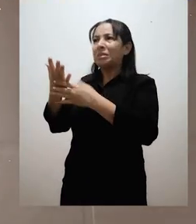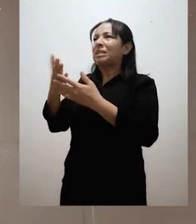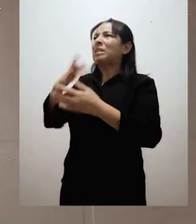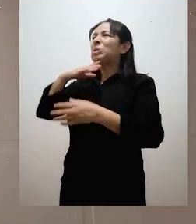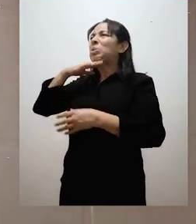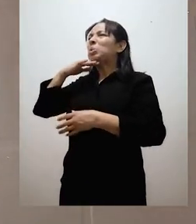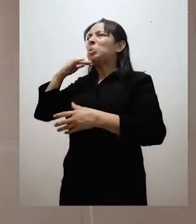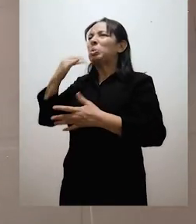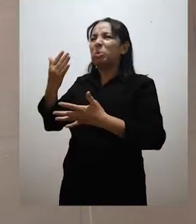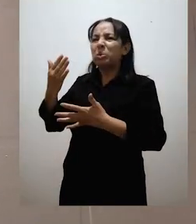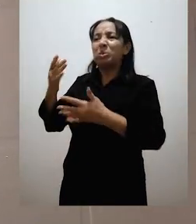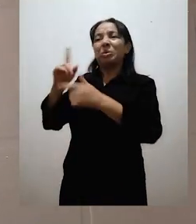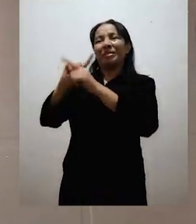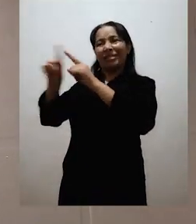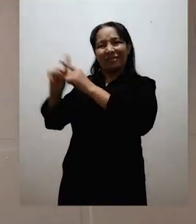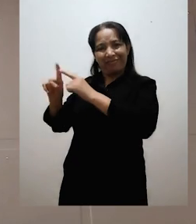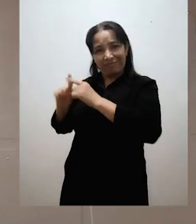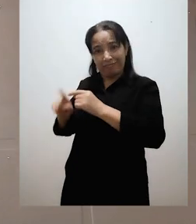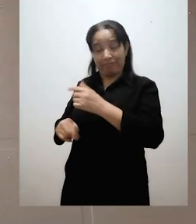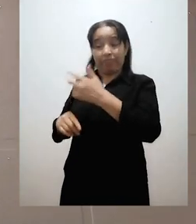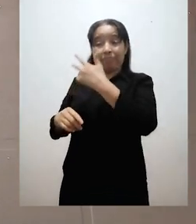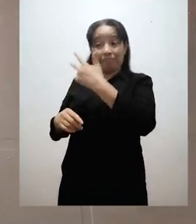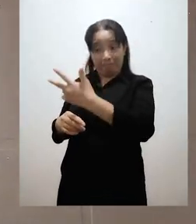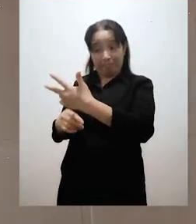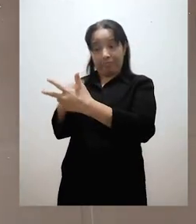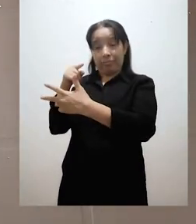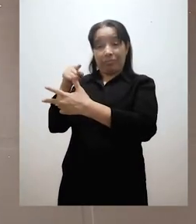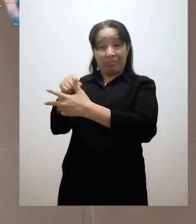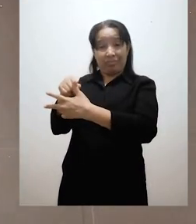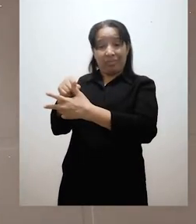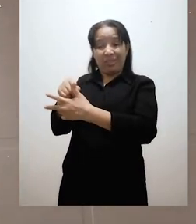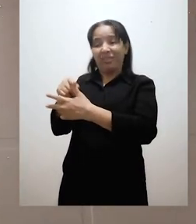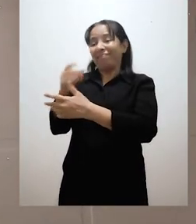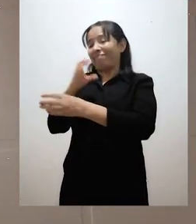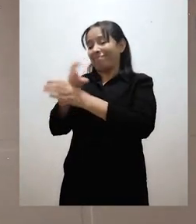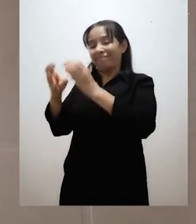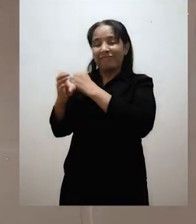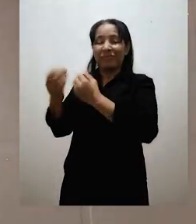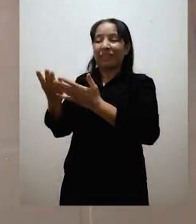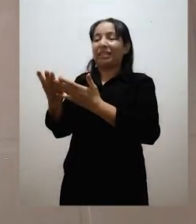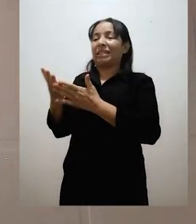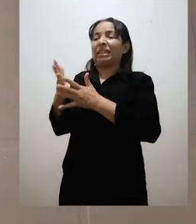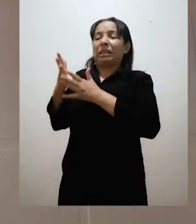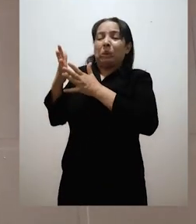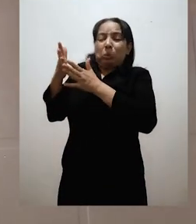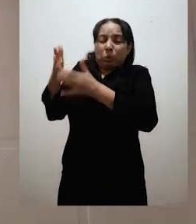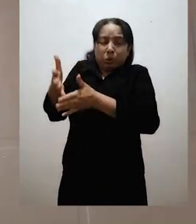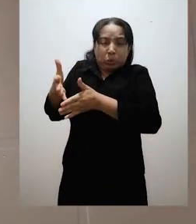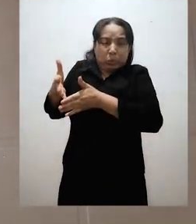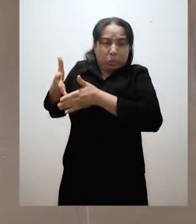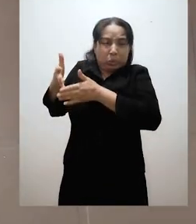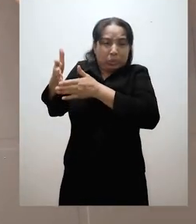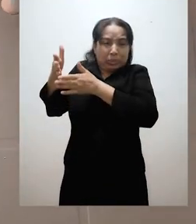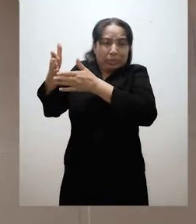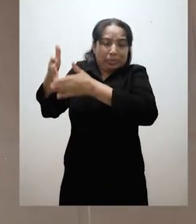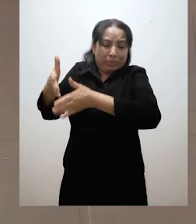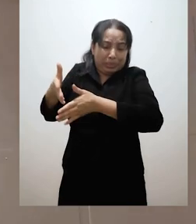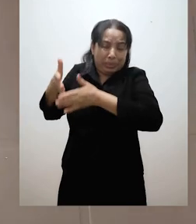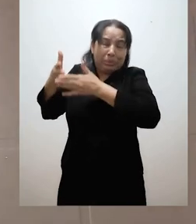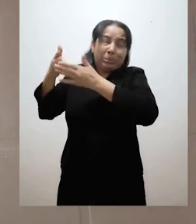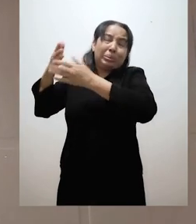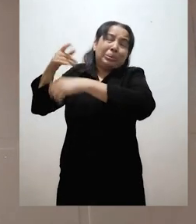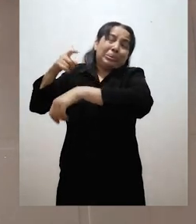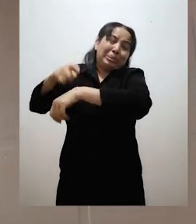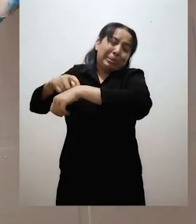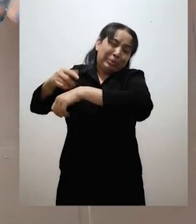no degradables. Esto quiere decir que se quedan para siempre en nuestra tierra. Un ejemplo